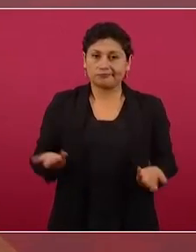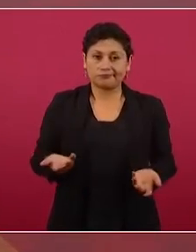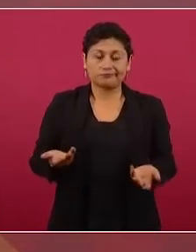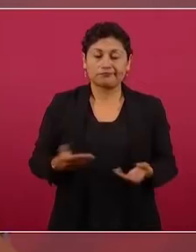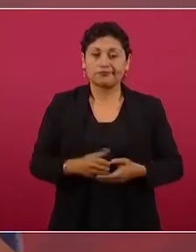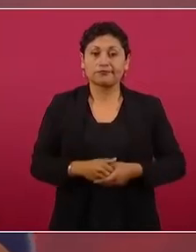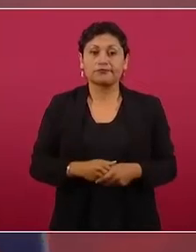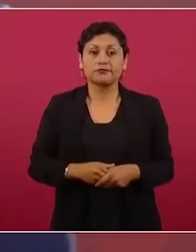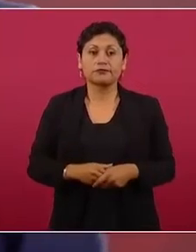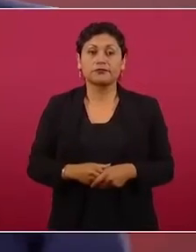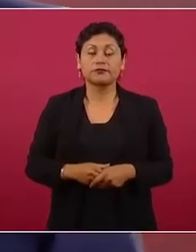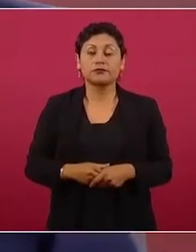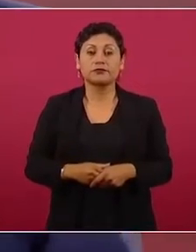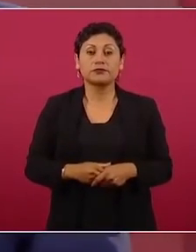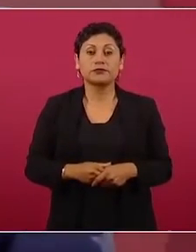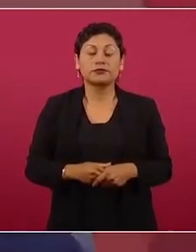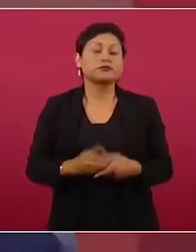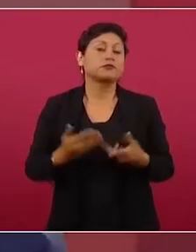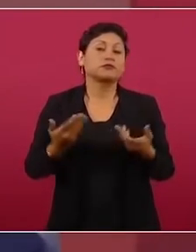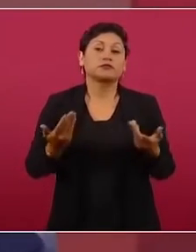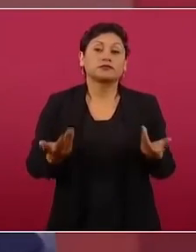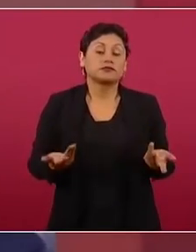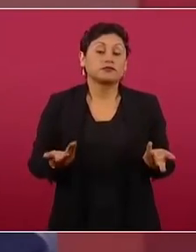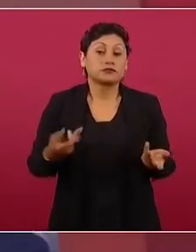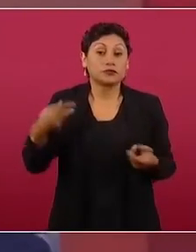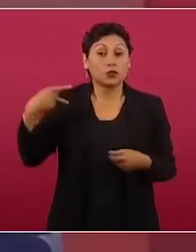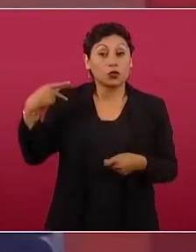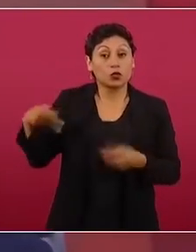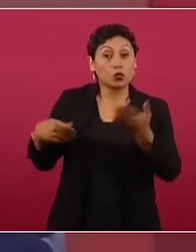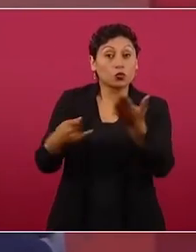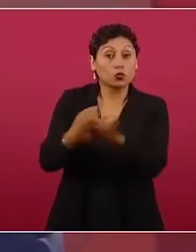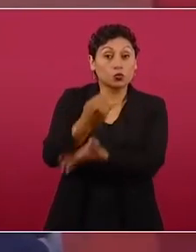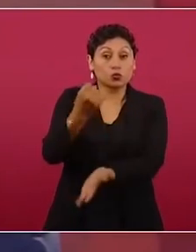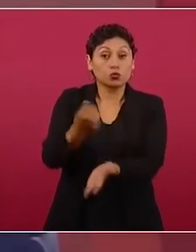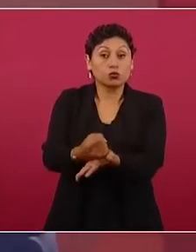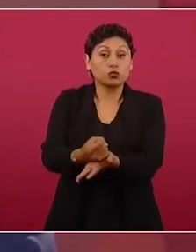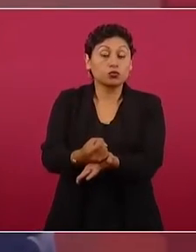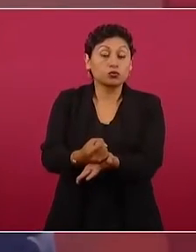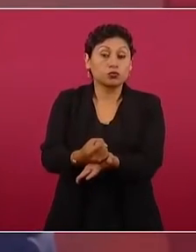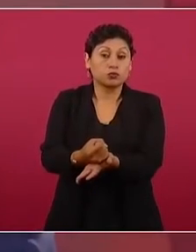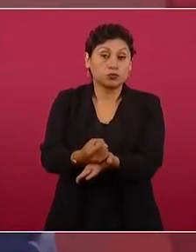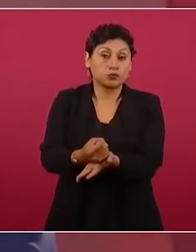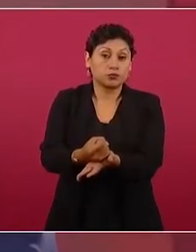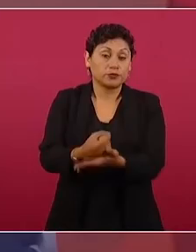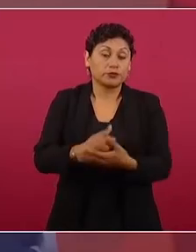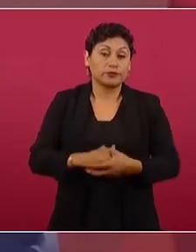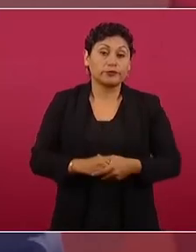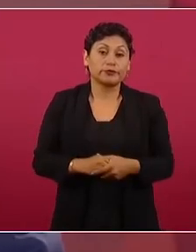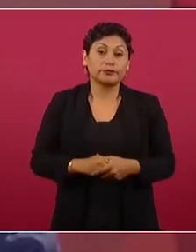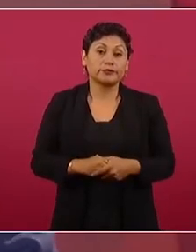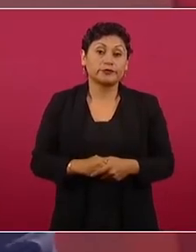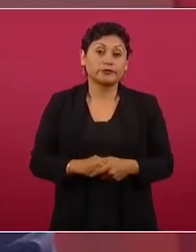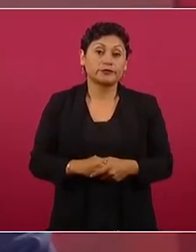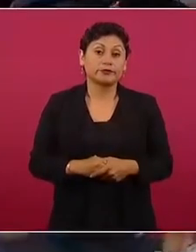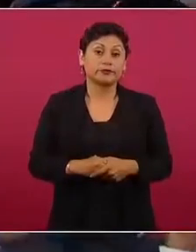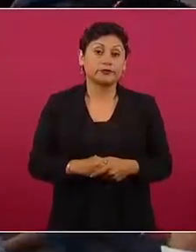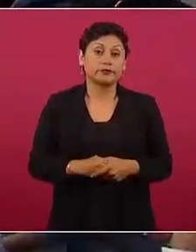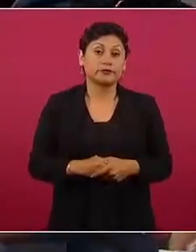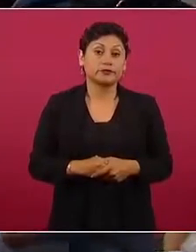resuelve no